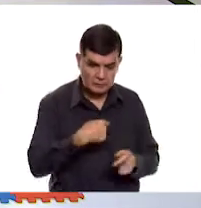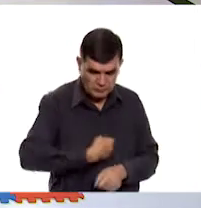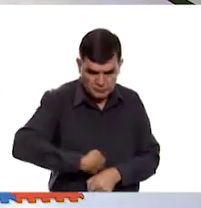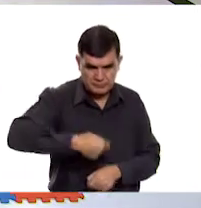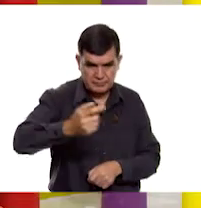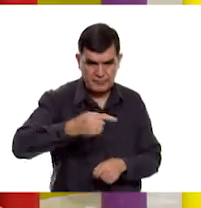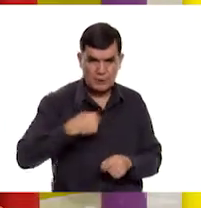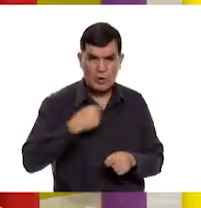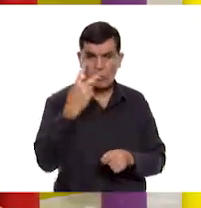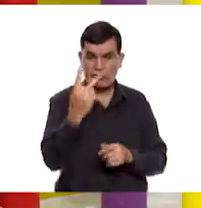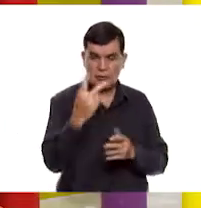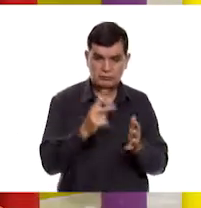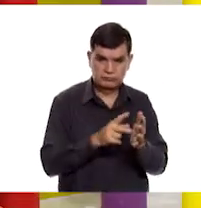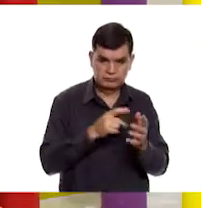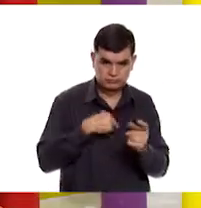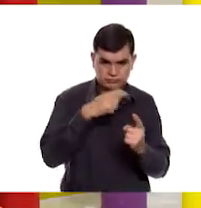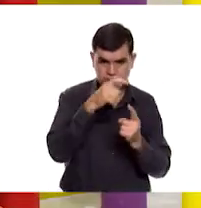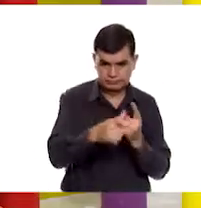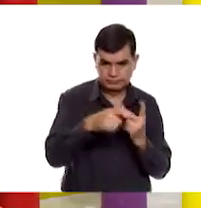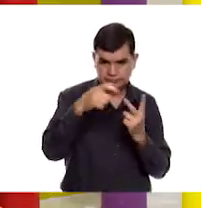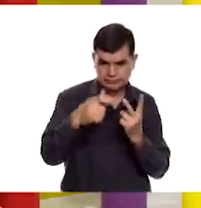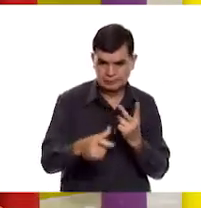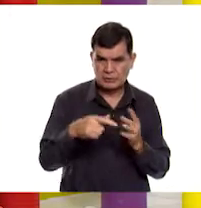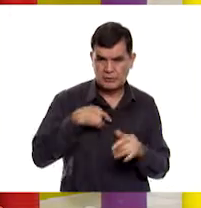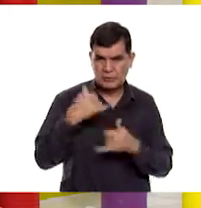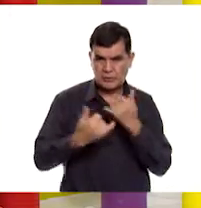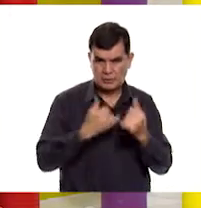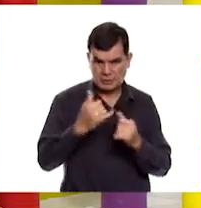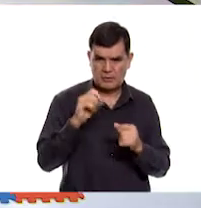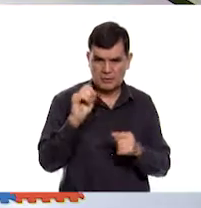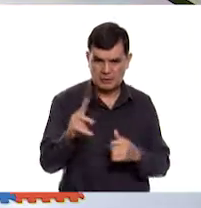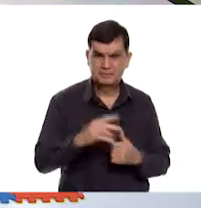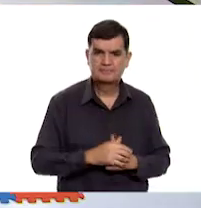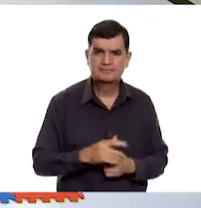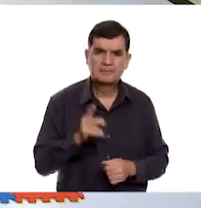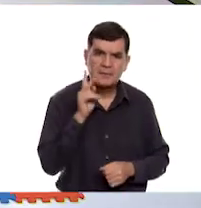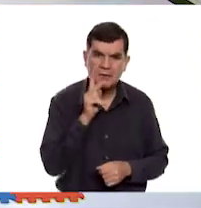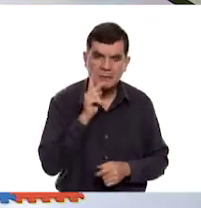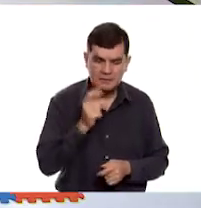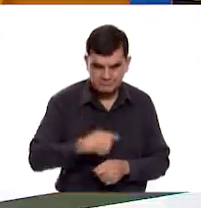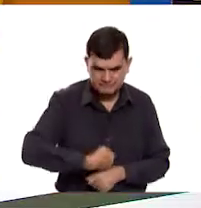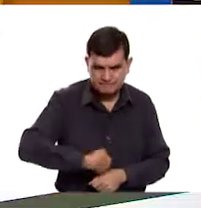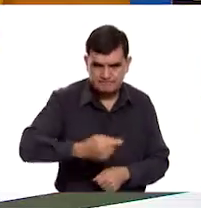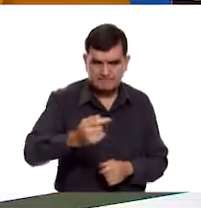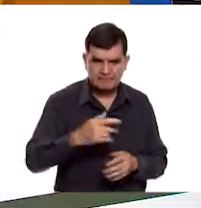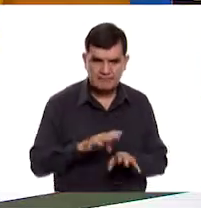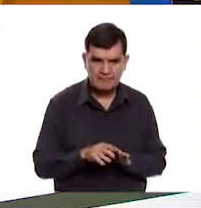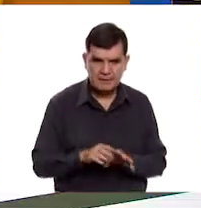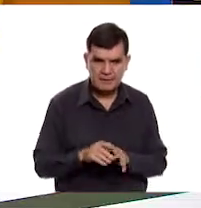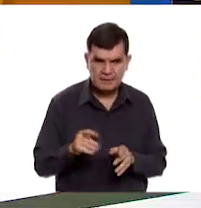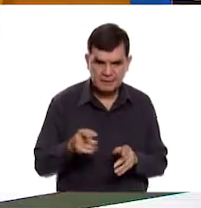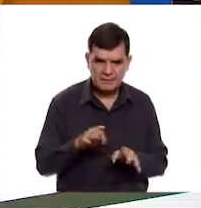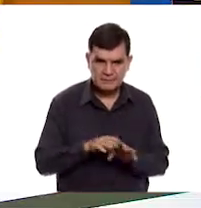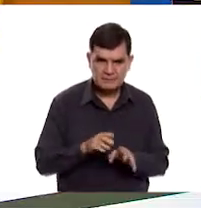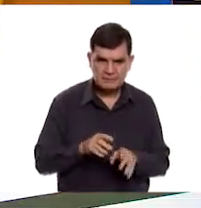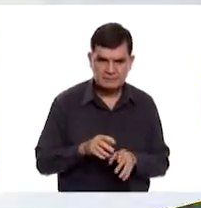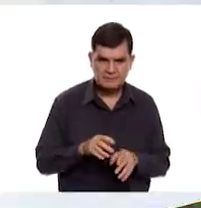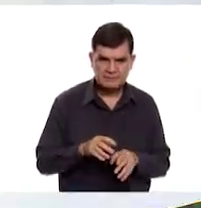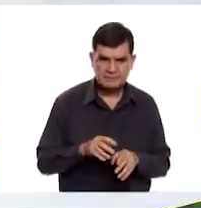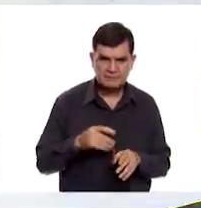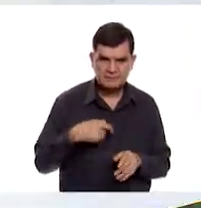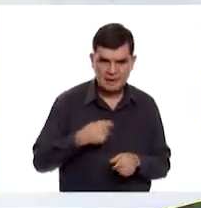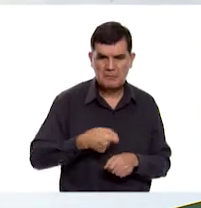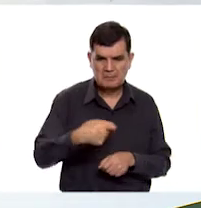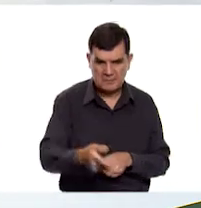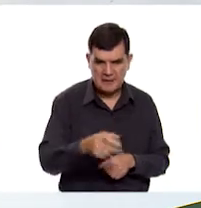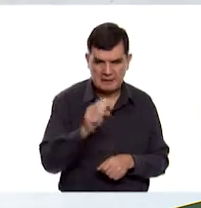ensartar en dos seguidos, pasamos al siguiente juego de la feria. A ver, échenme todos su buena suerte. ¡Vamos, vamos, Pilar! ¡Venga, venga! ¡Este!